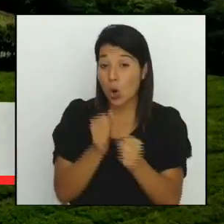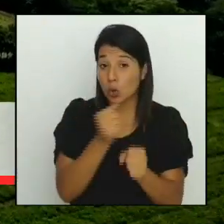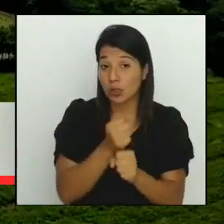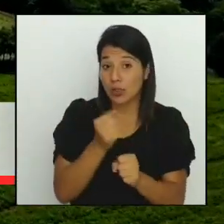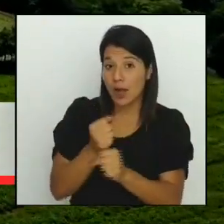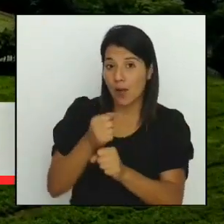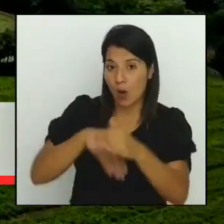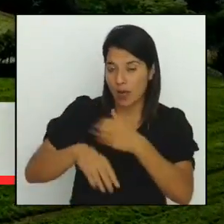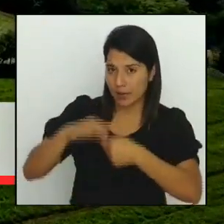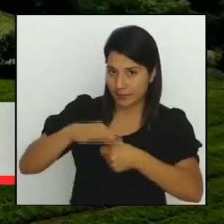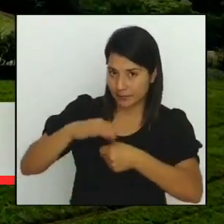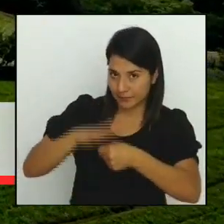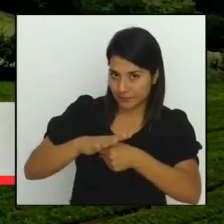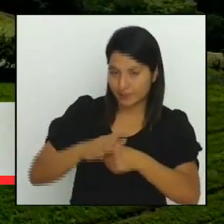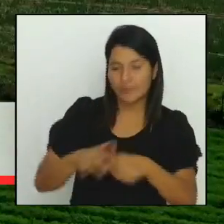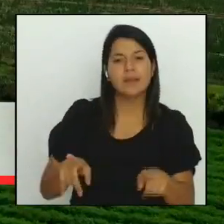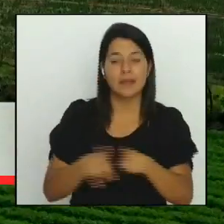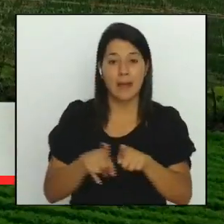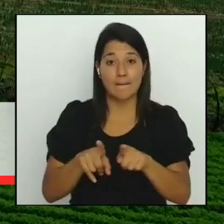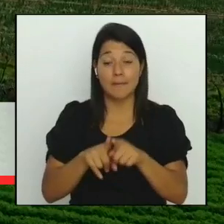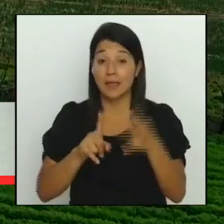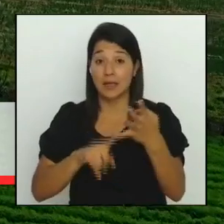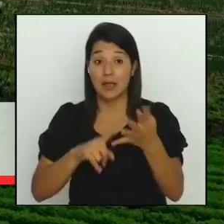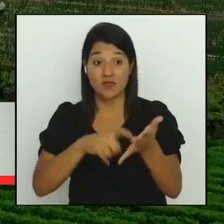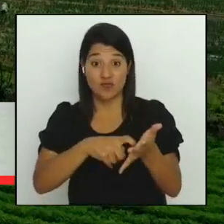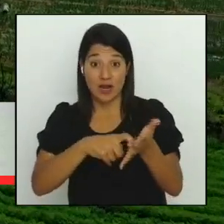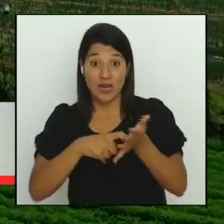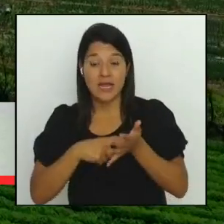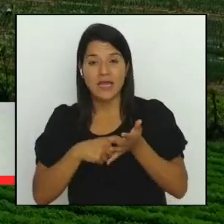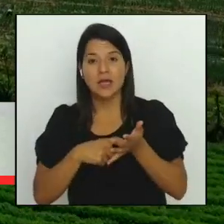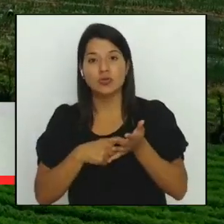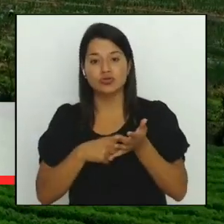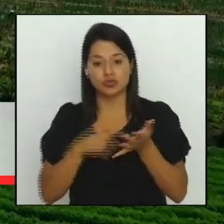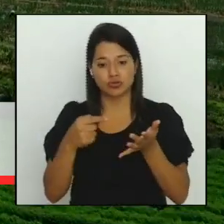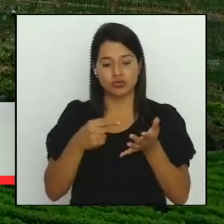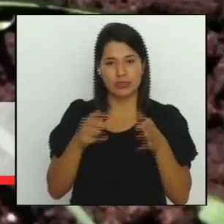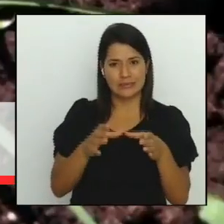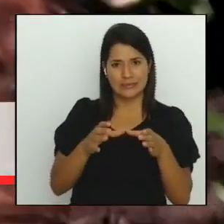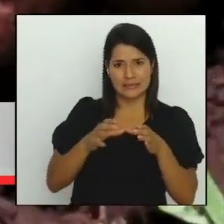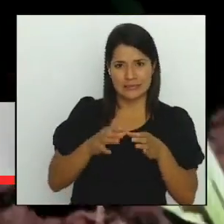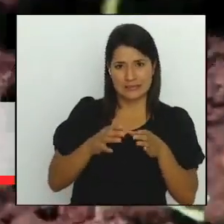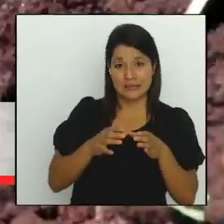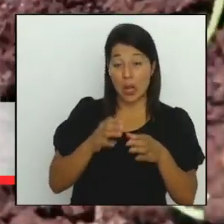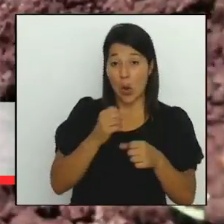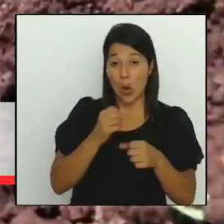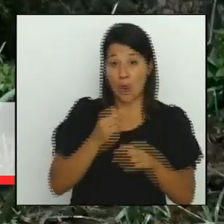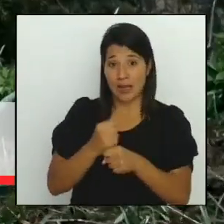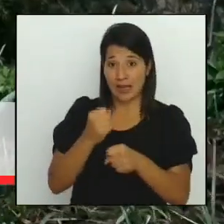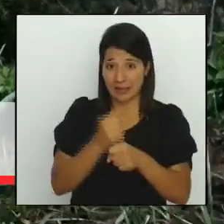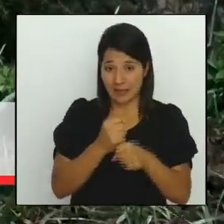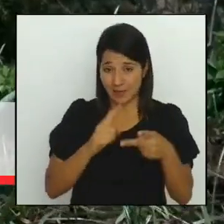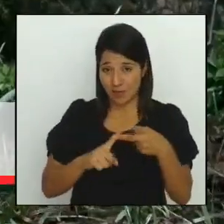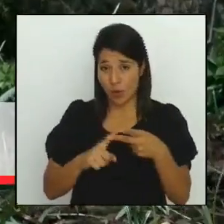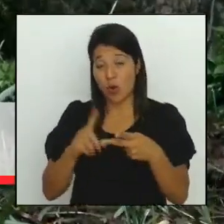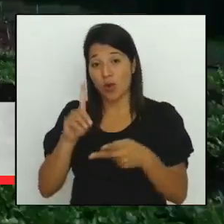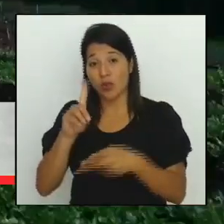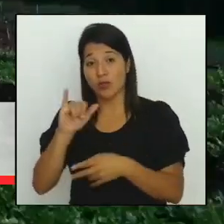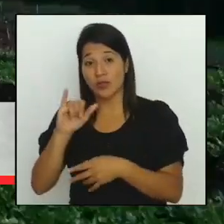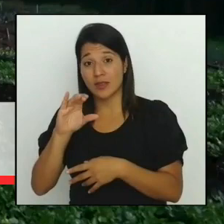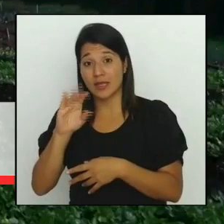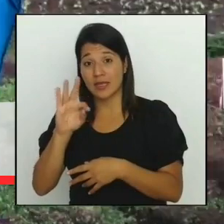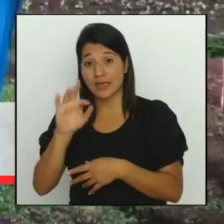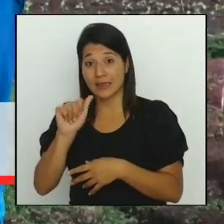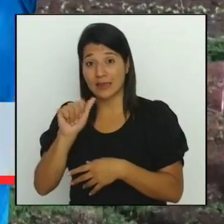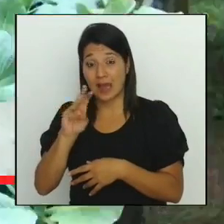eliminación del requisito del costo certificado operativo y la emisión de un dictamen médico único para la licencia de